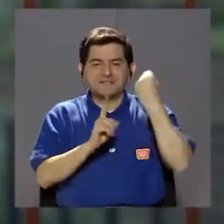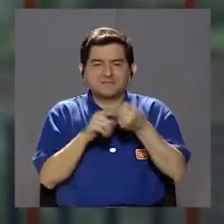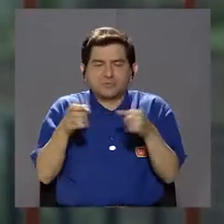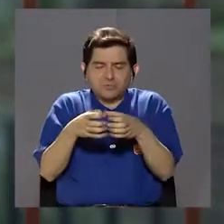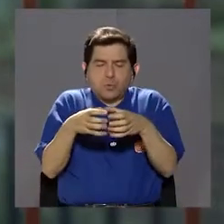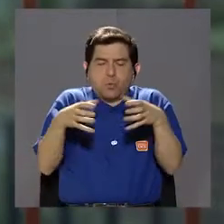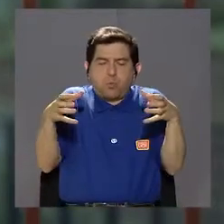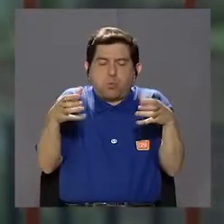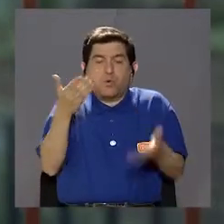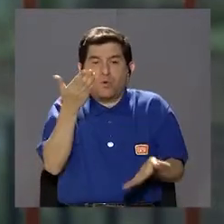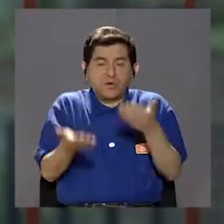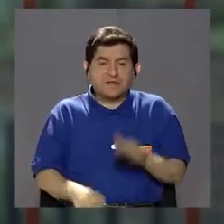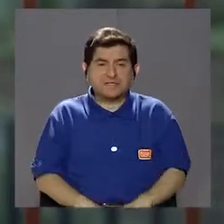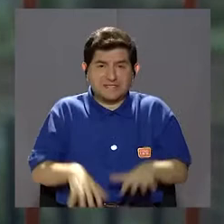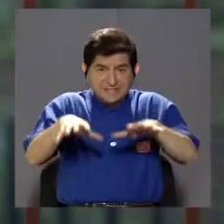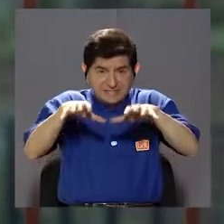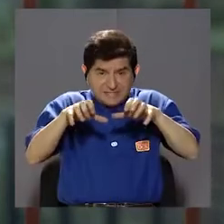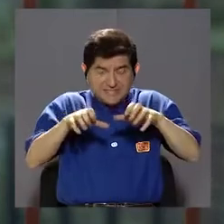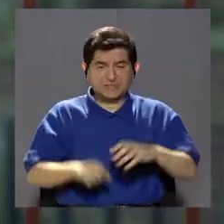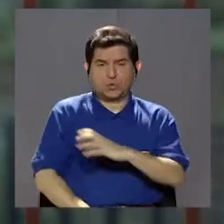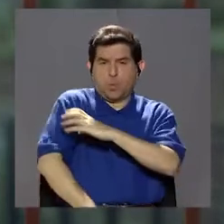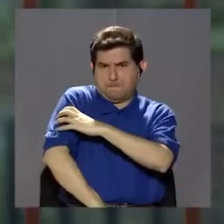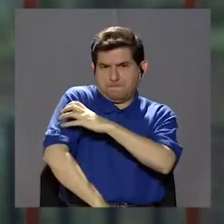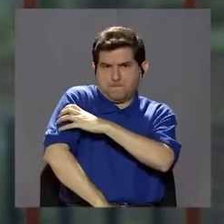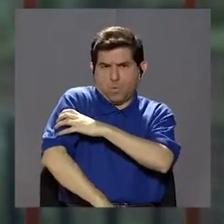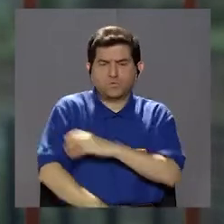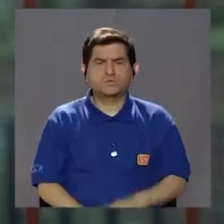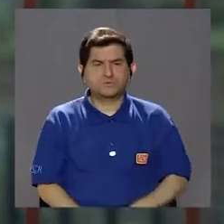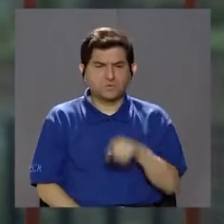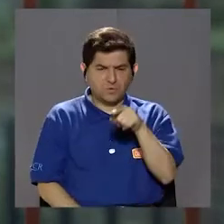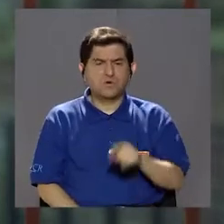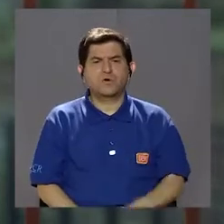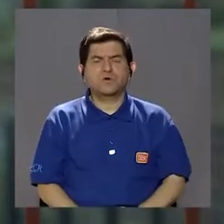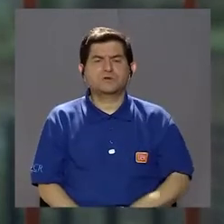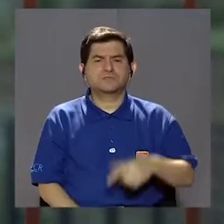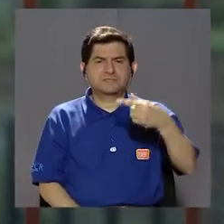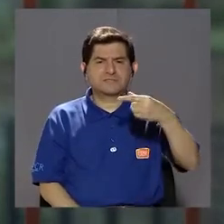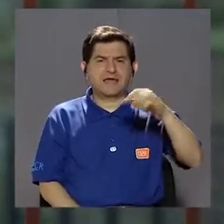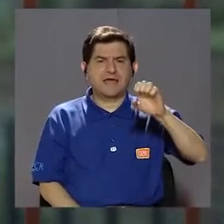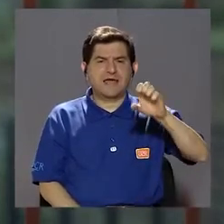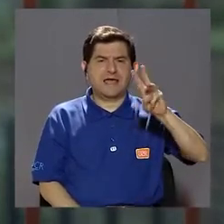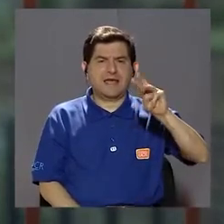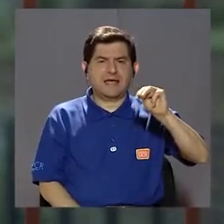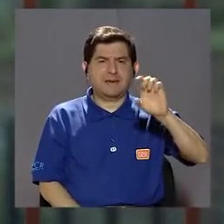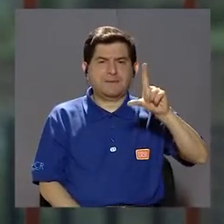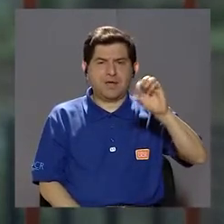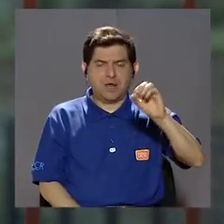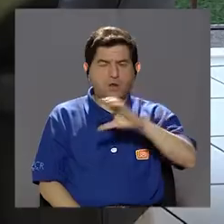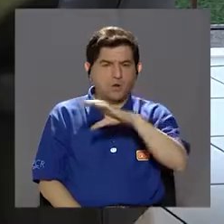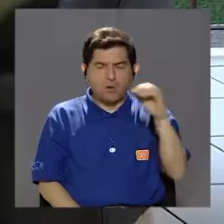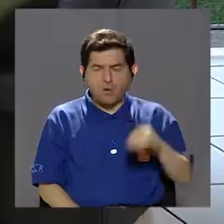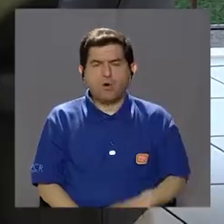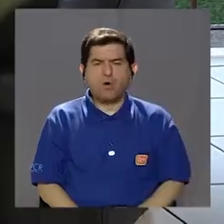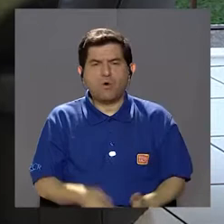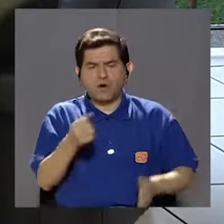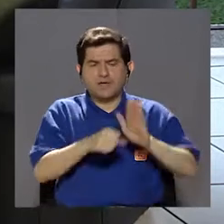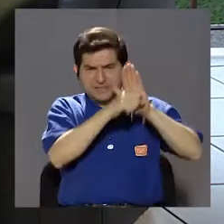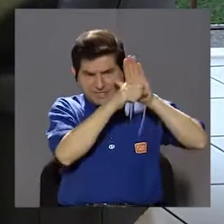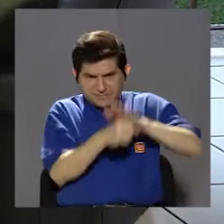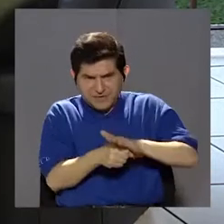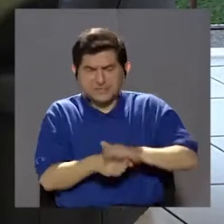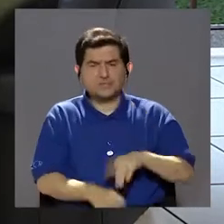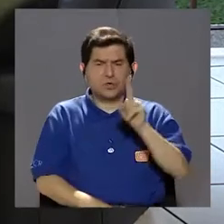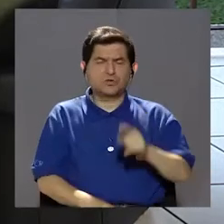facitis plantar. Puede haber una tensión de los músculos que conocen como gemelos o gastronemios o una